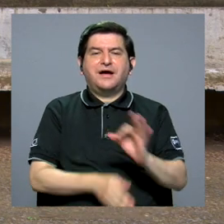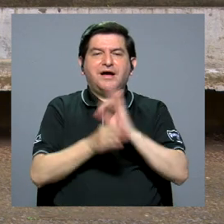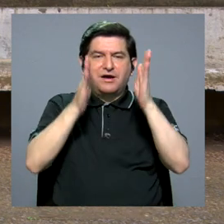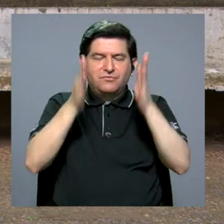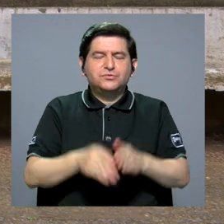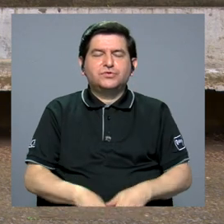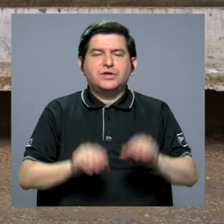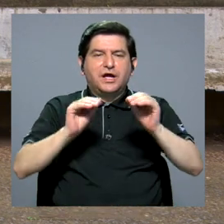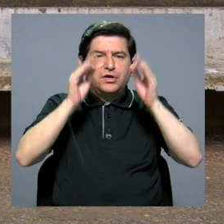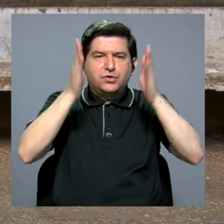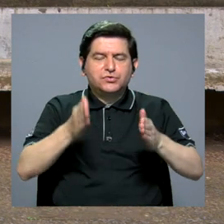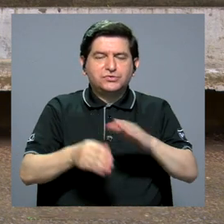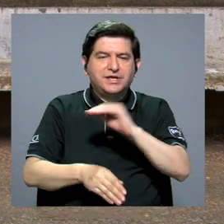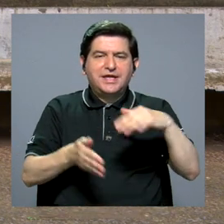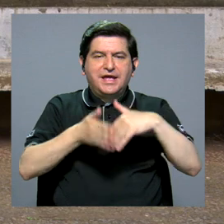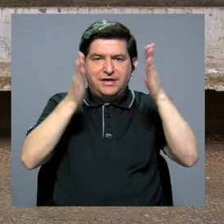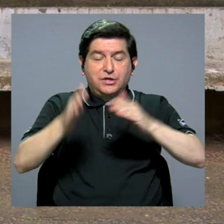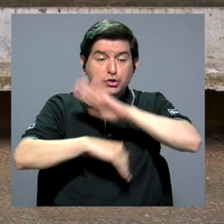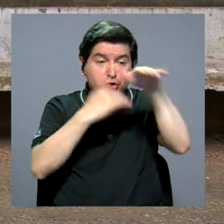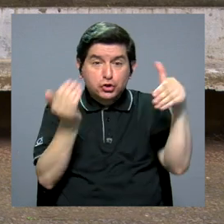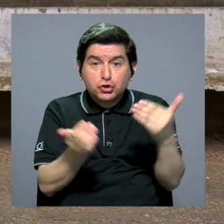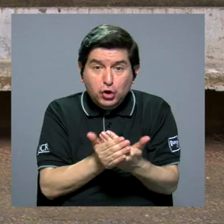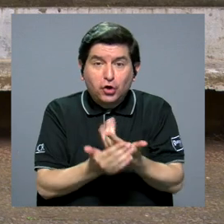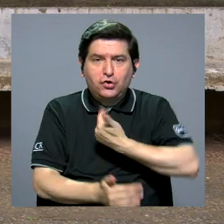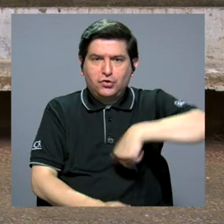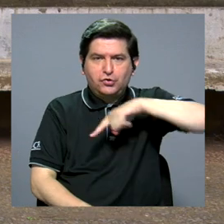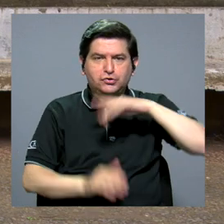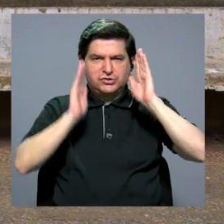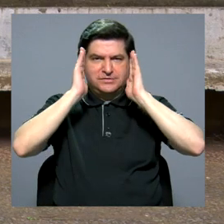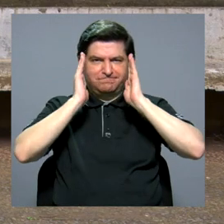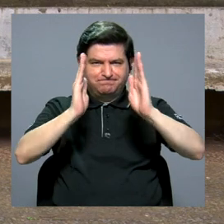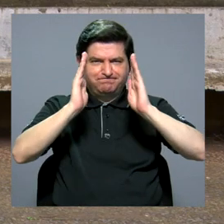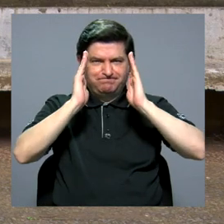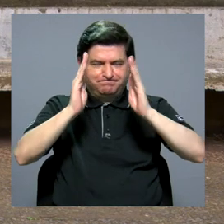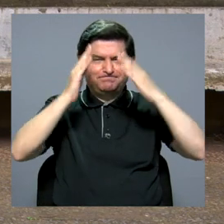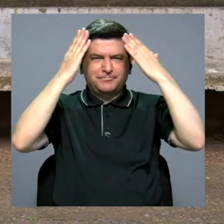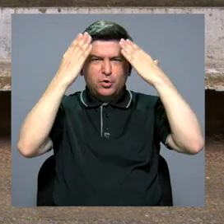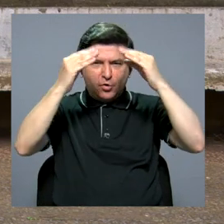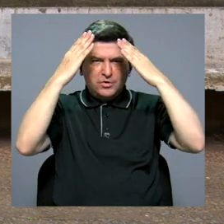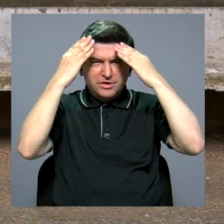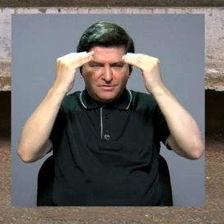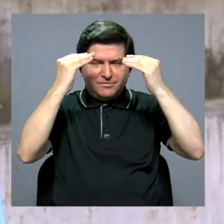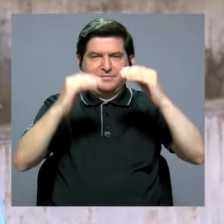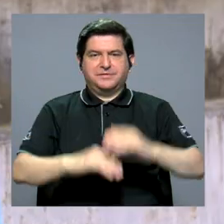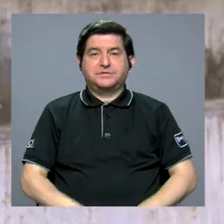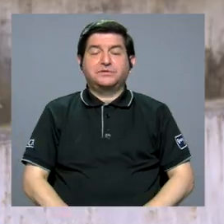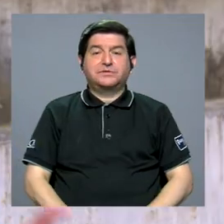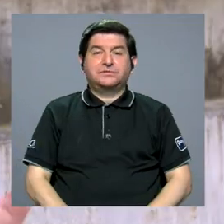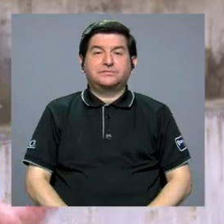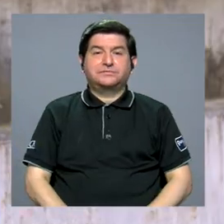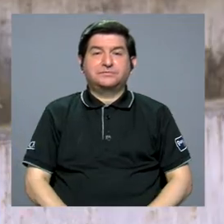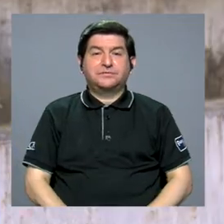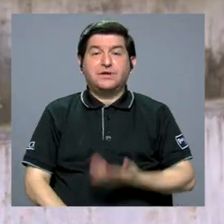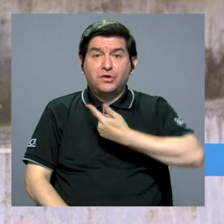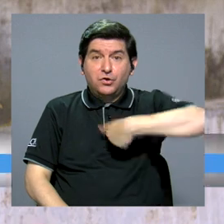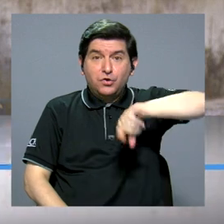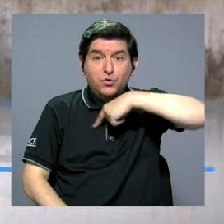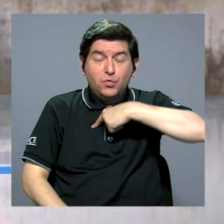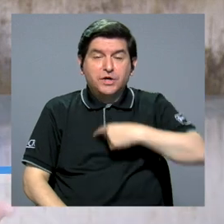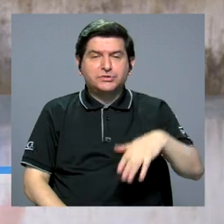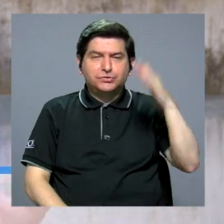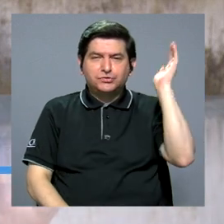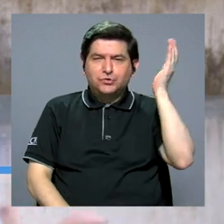docentes y estudiantes y en ese sentido pues todos deberíamos estar atentos, informadas e informados para que nuestro